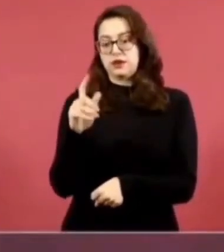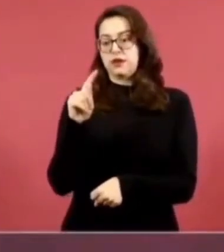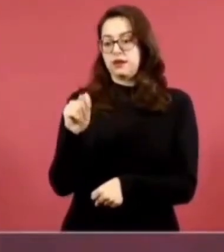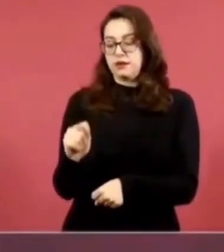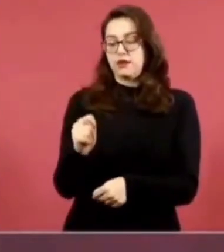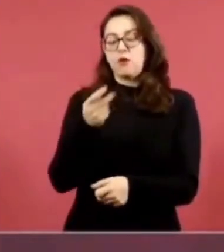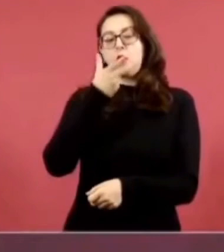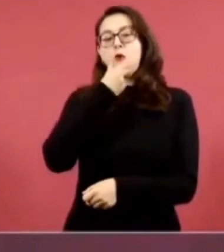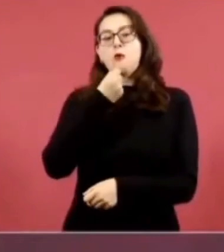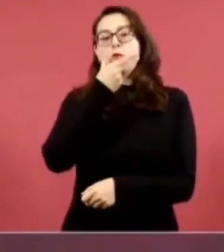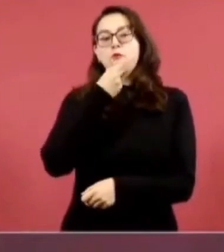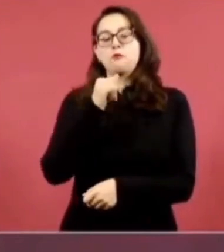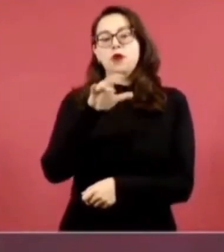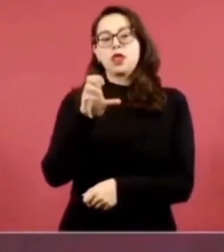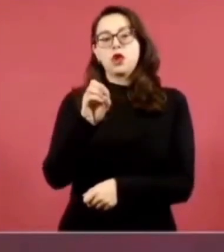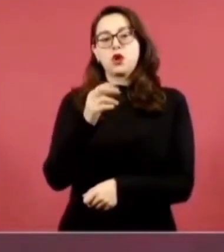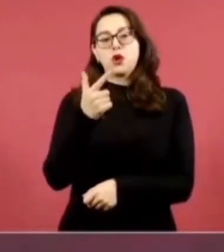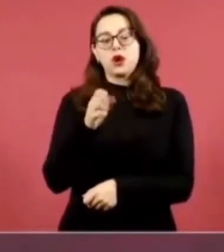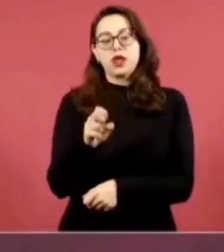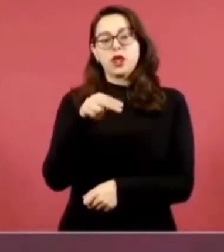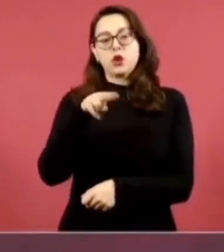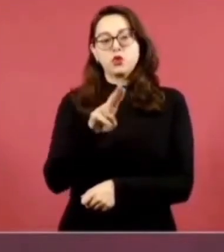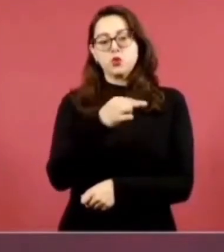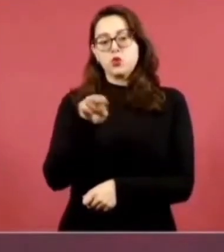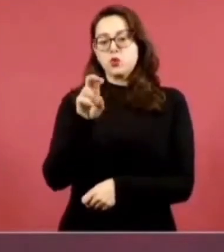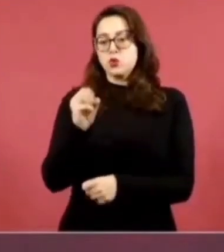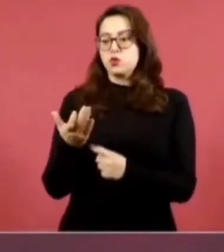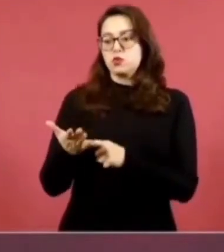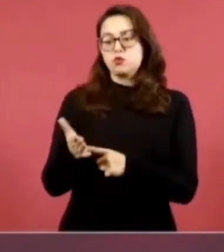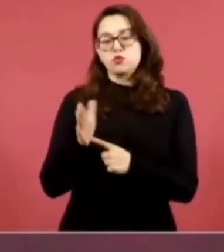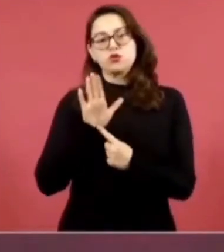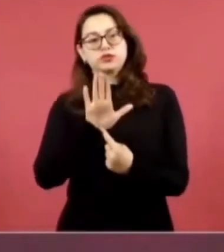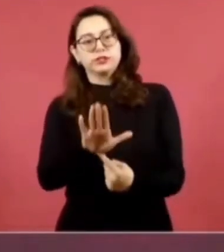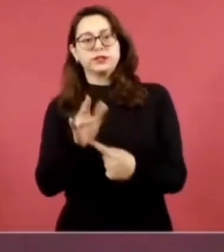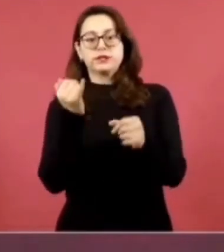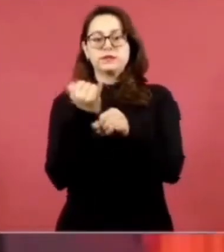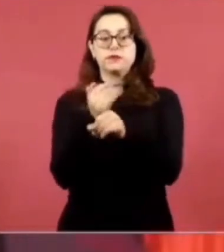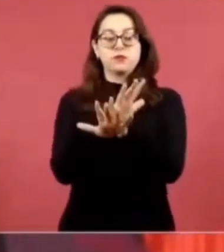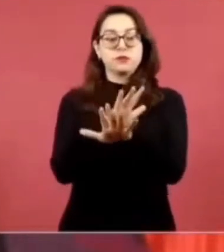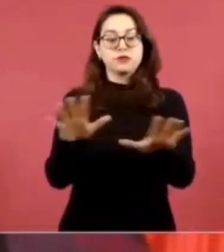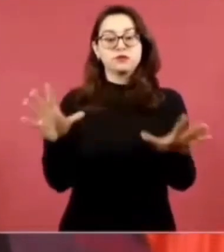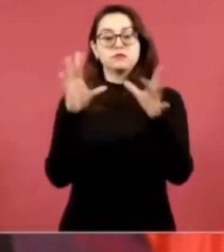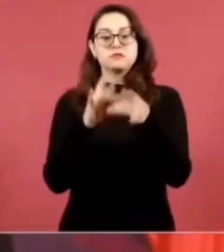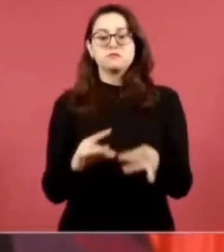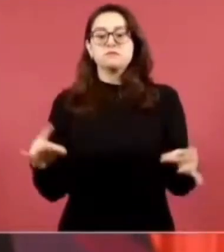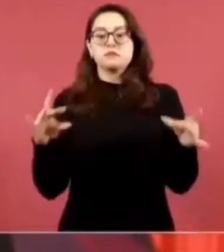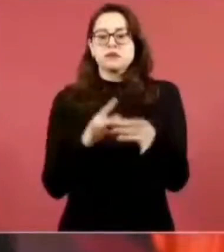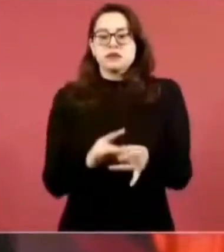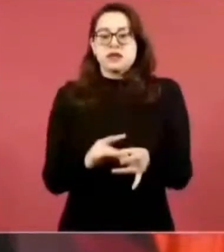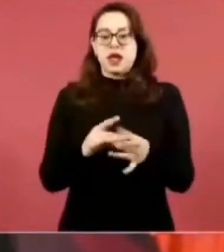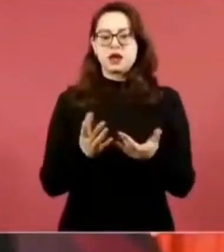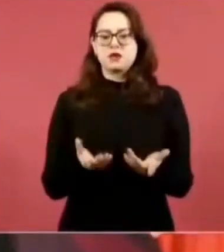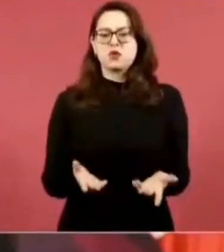a exponerles sobre este plan, cómo vamos.